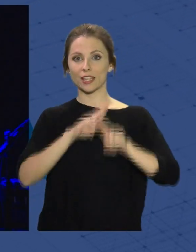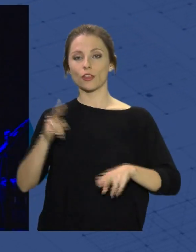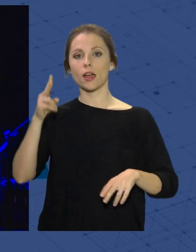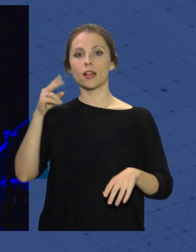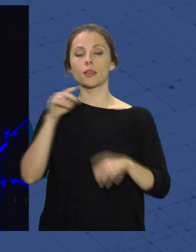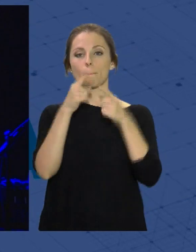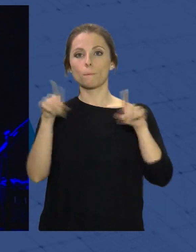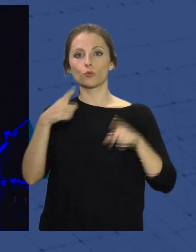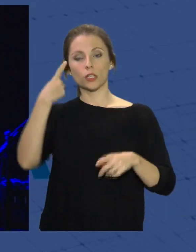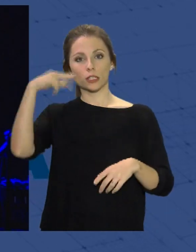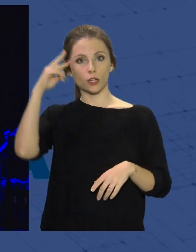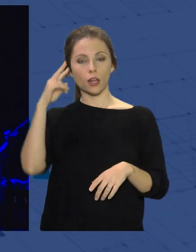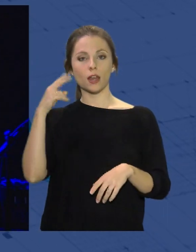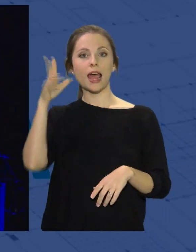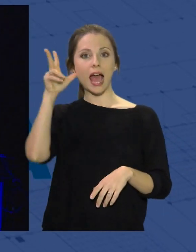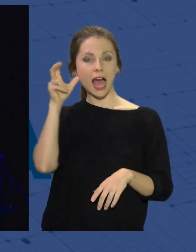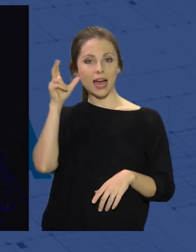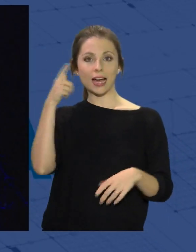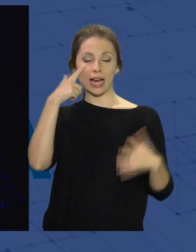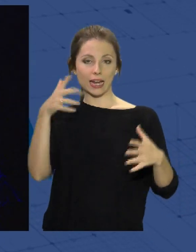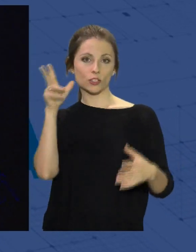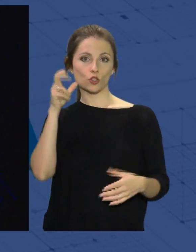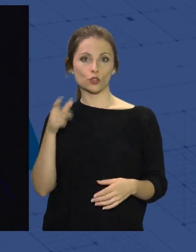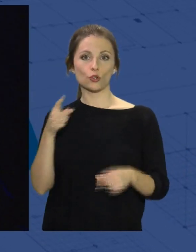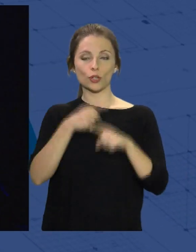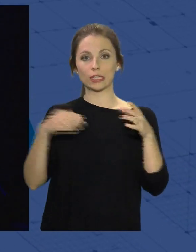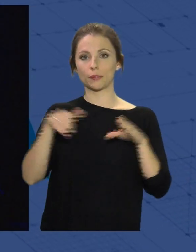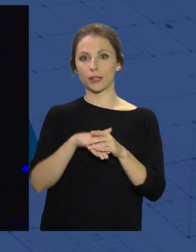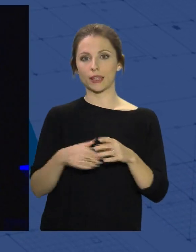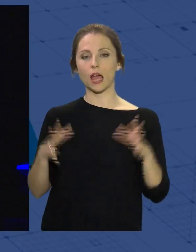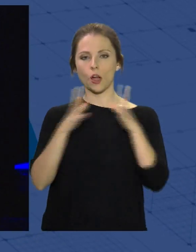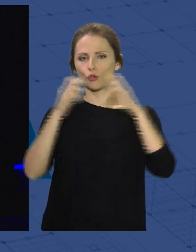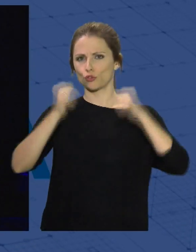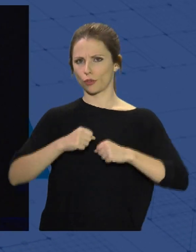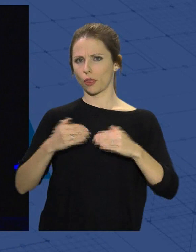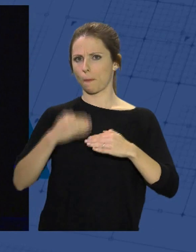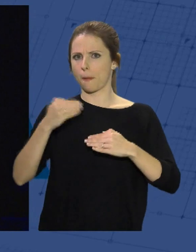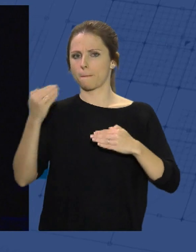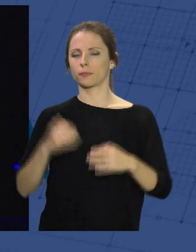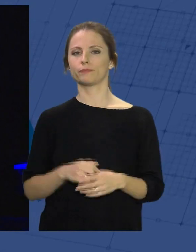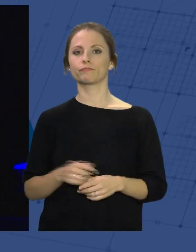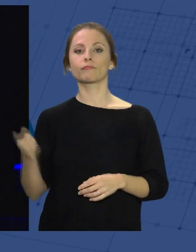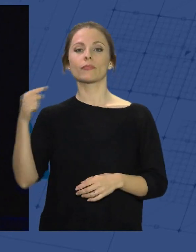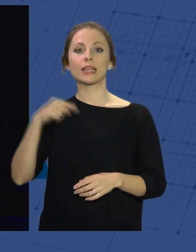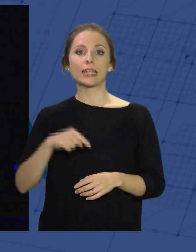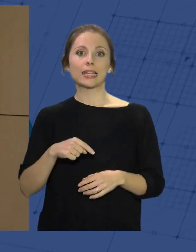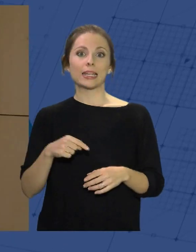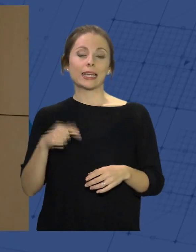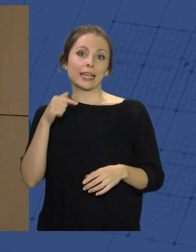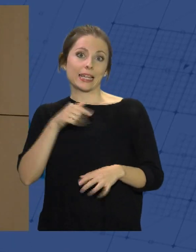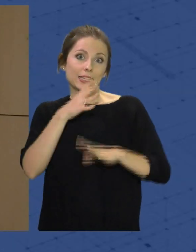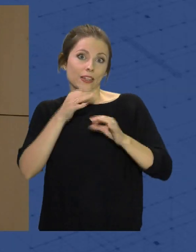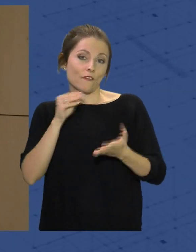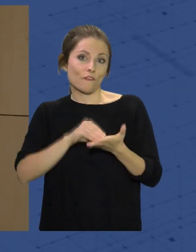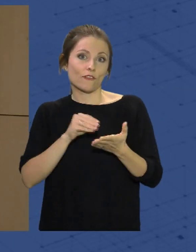Arte Sonoro e Intermedia, que cada vez está más consolidado. En esta ocasión la apuesta fuerte son las mujeres. El